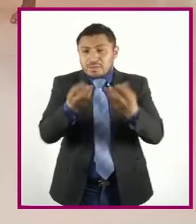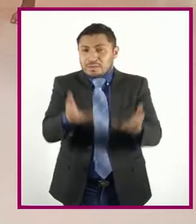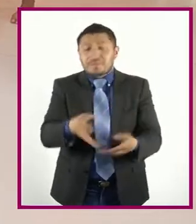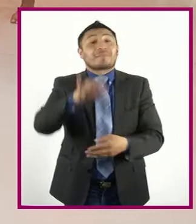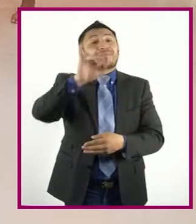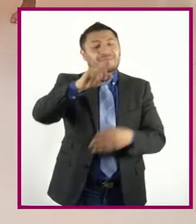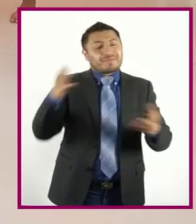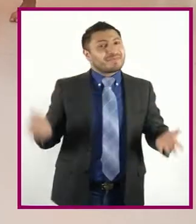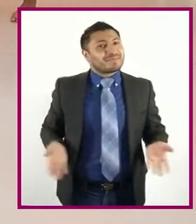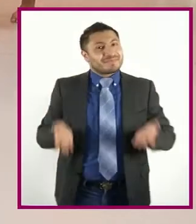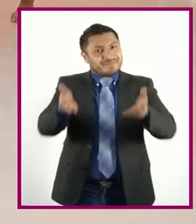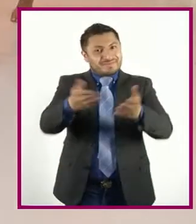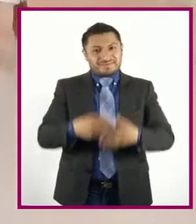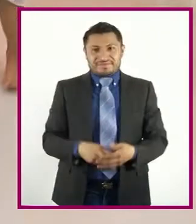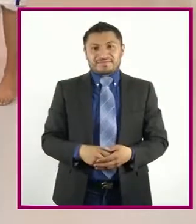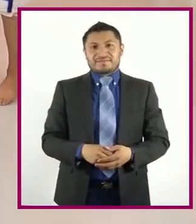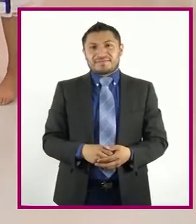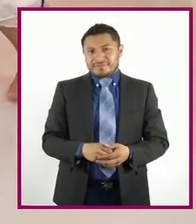Vamosiós